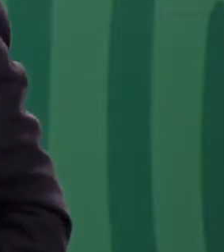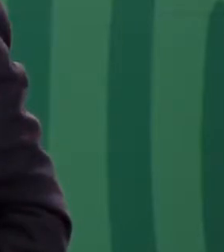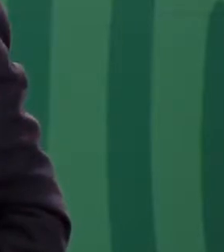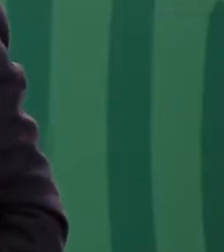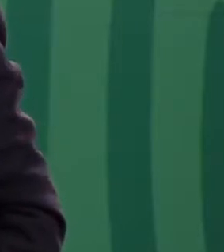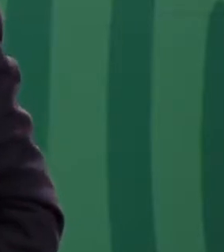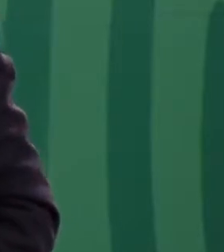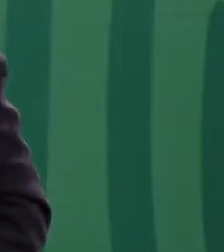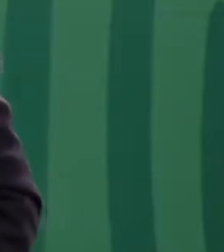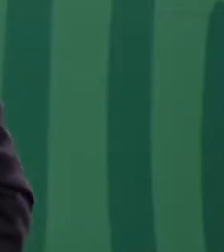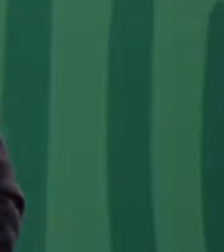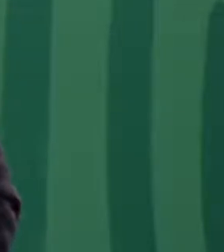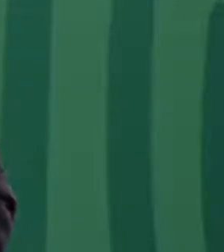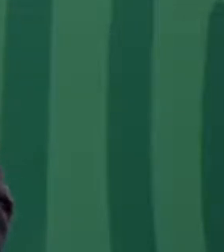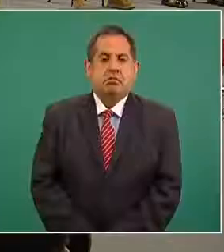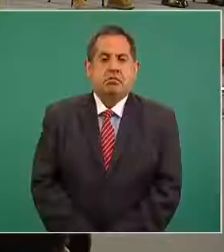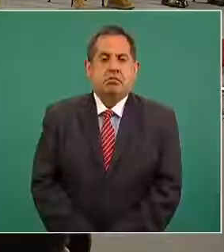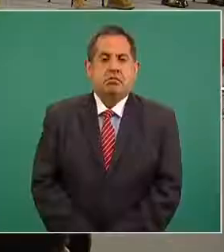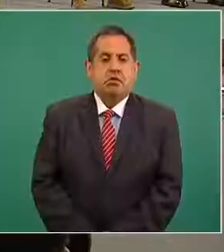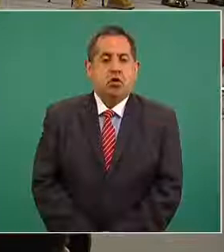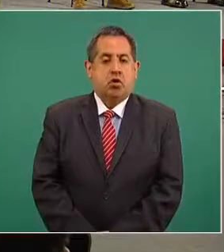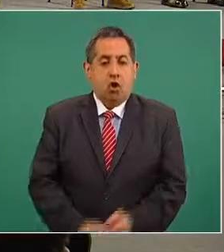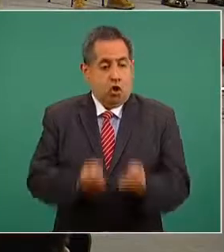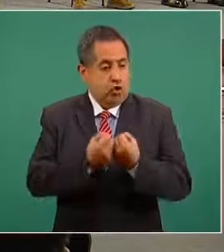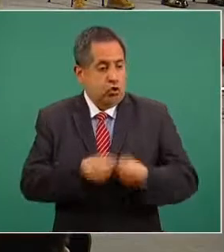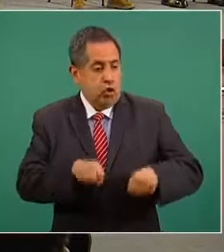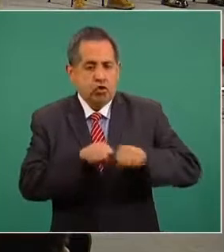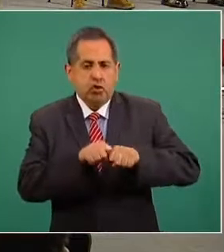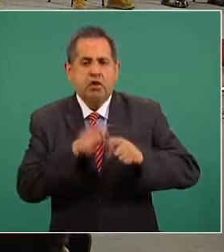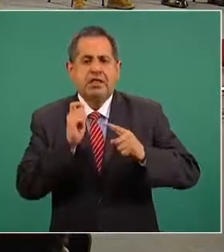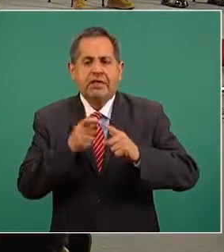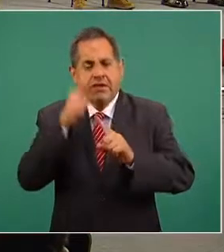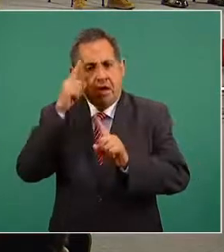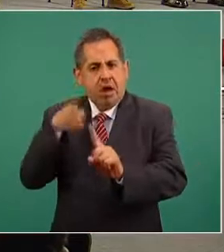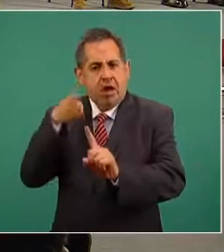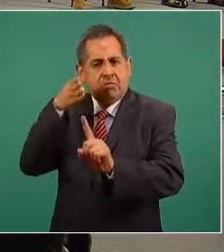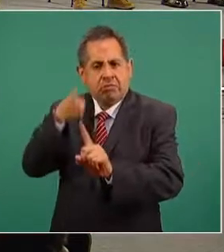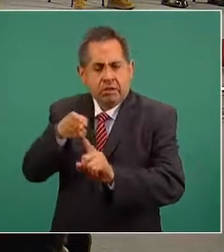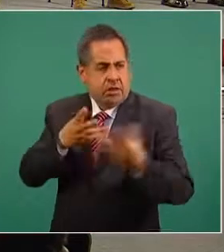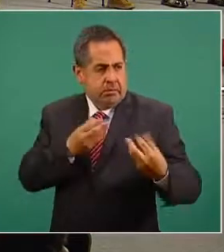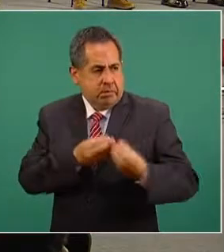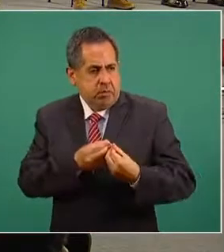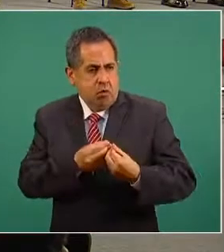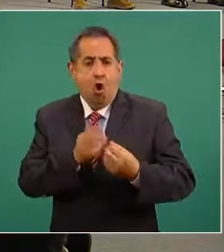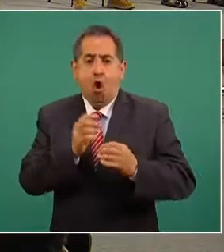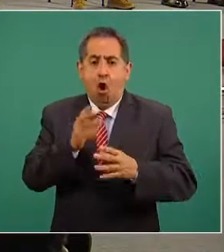en la que descansa es el respeto mutuo y la confianza. Si no, no puede ser aliado.